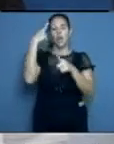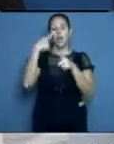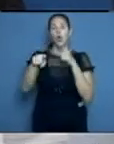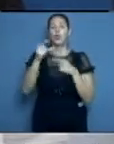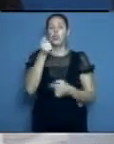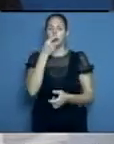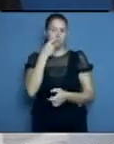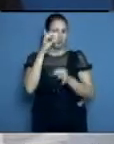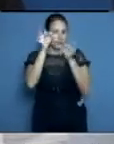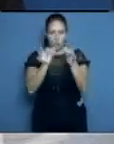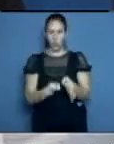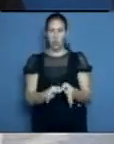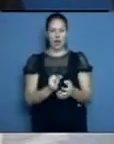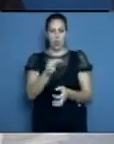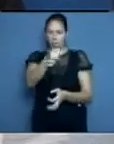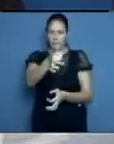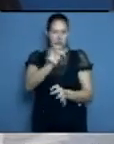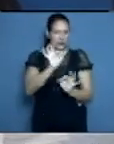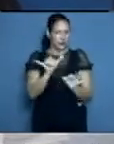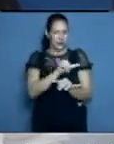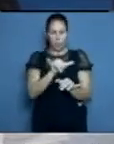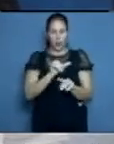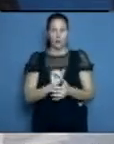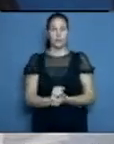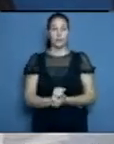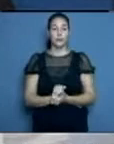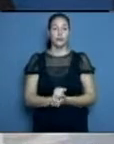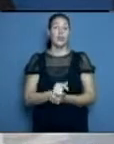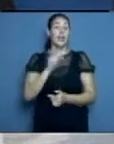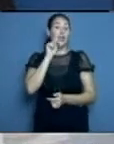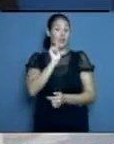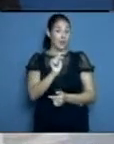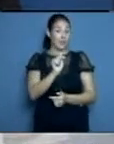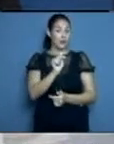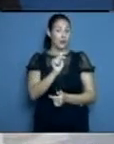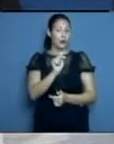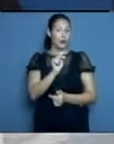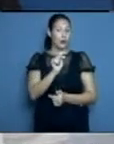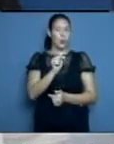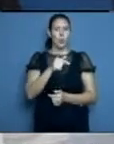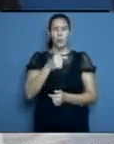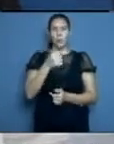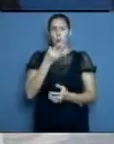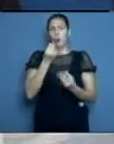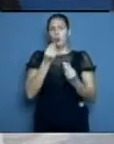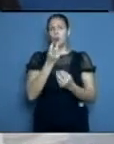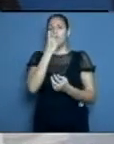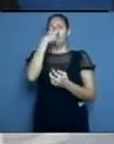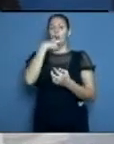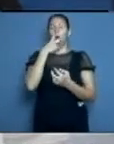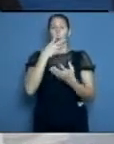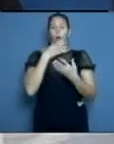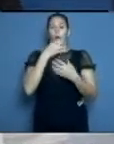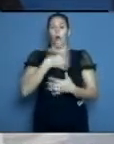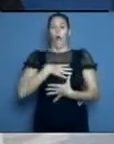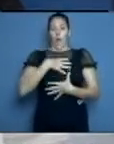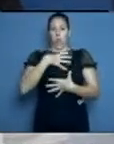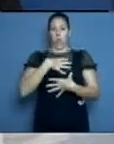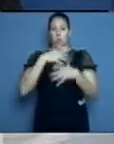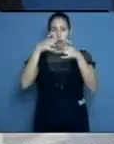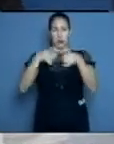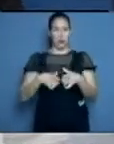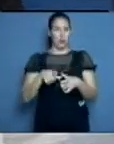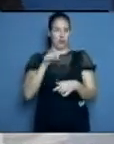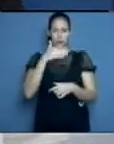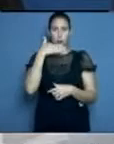contraindicaciones, efectos adversos. Y dentro de los efectos adversos del oxígeno está el incremento o la